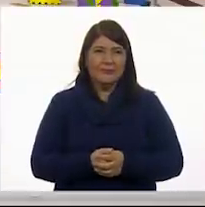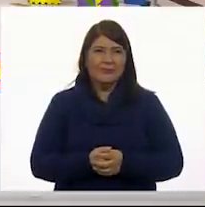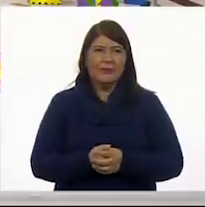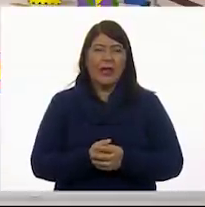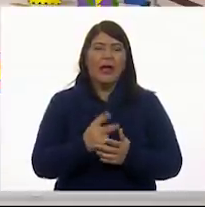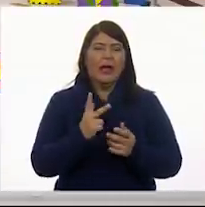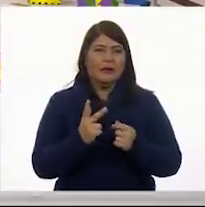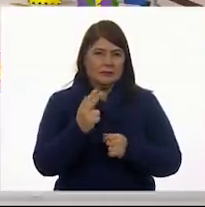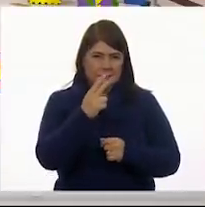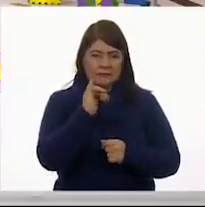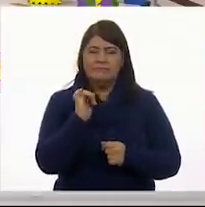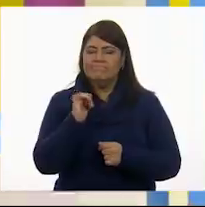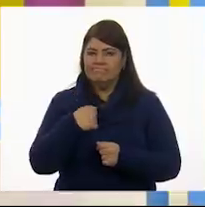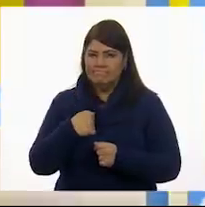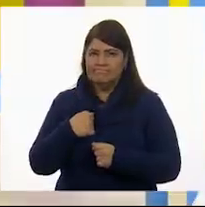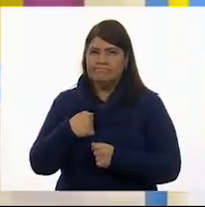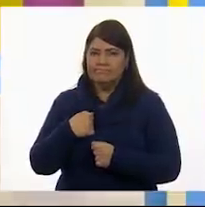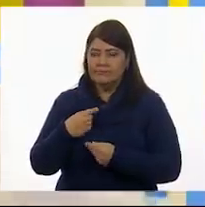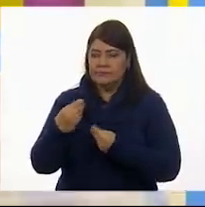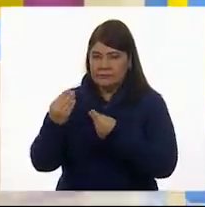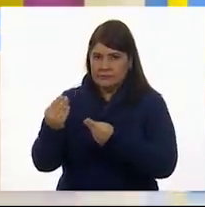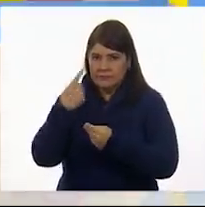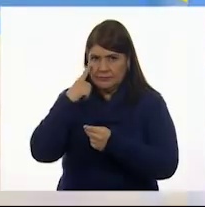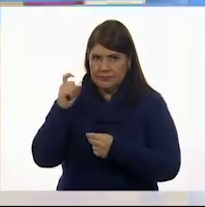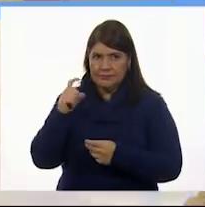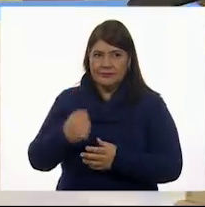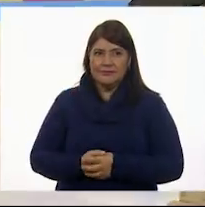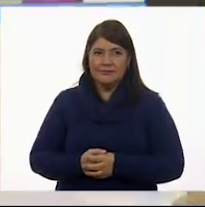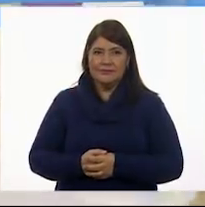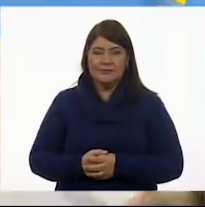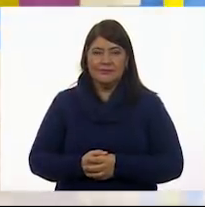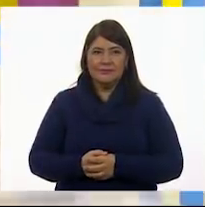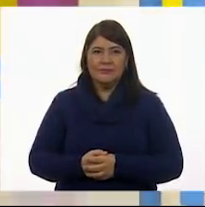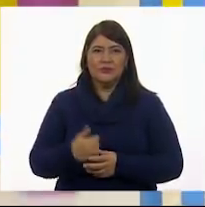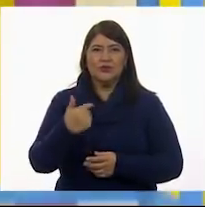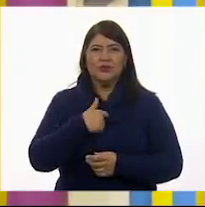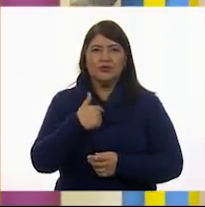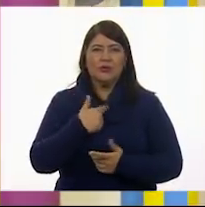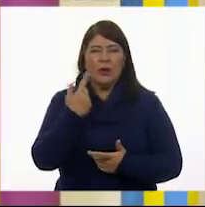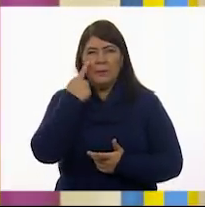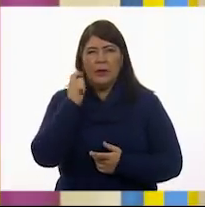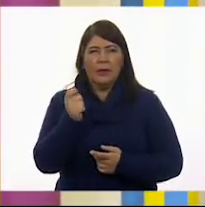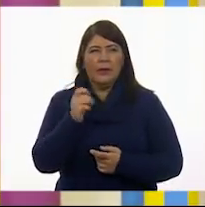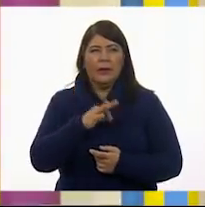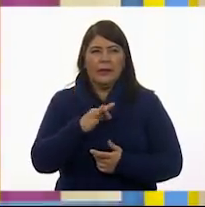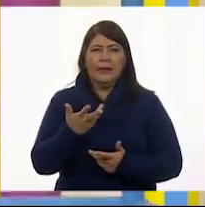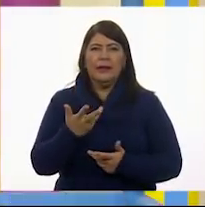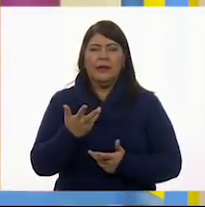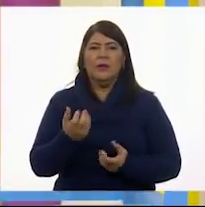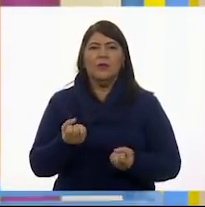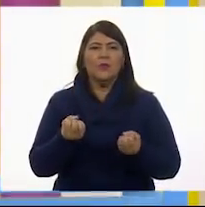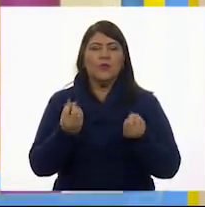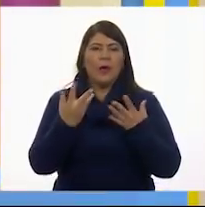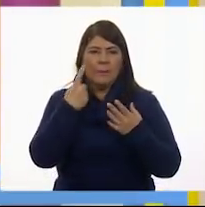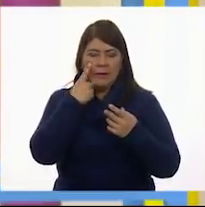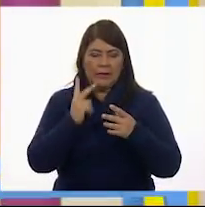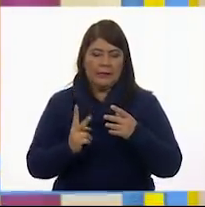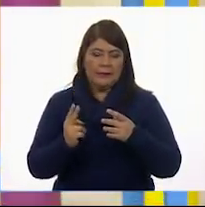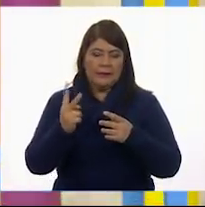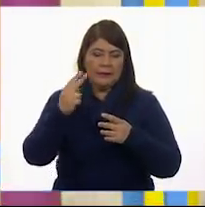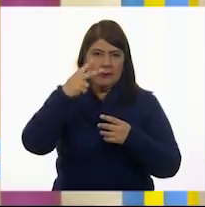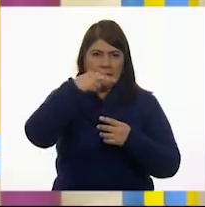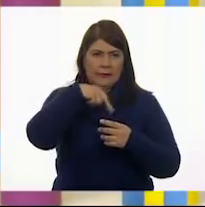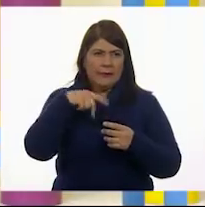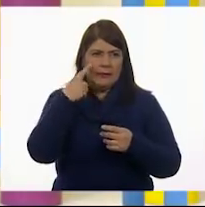cortarla. Te doy el agua. En lo que yo coloco, pueden observar. ¿Cuántas vamos a hacer? Recortamos y